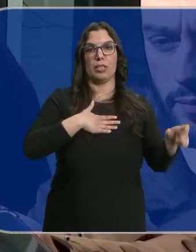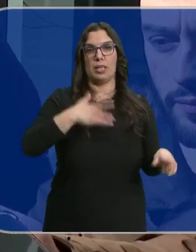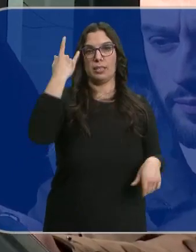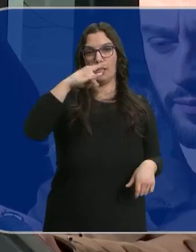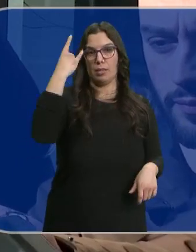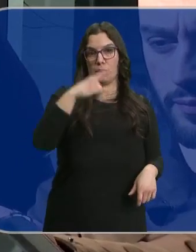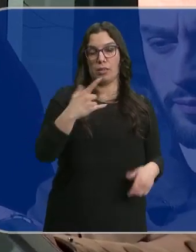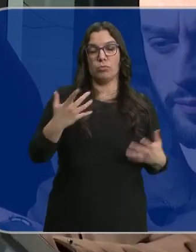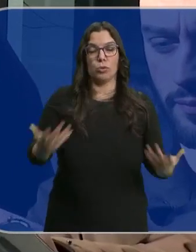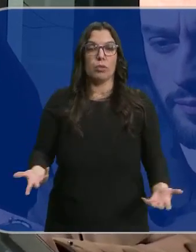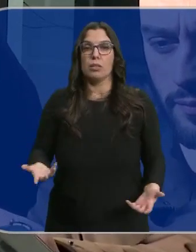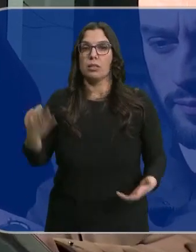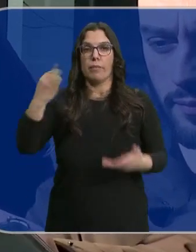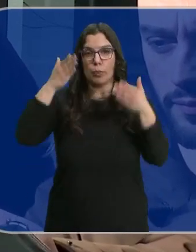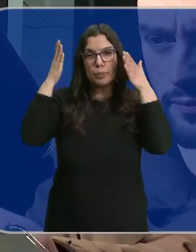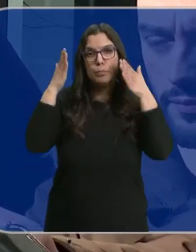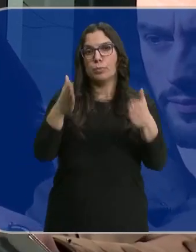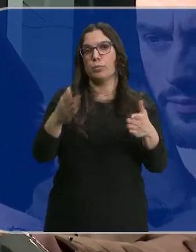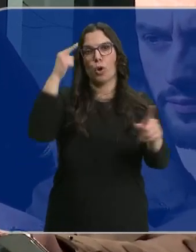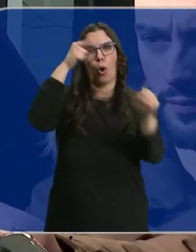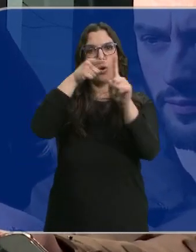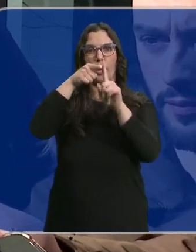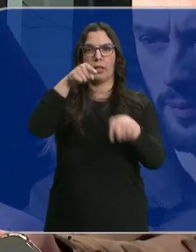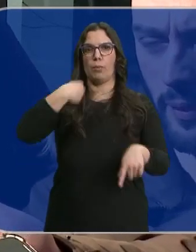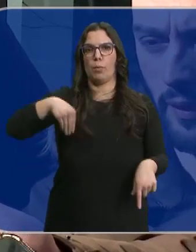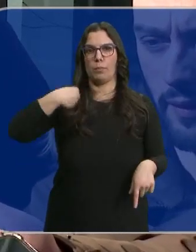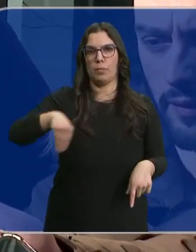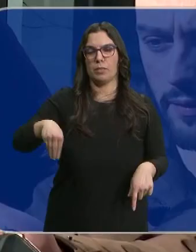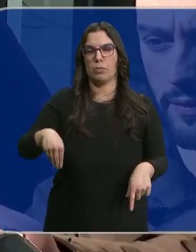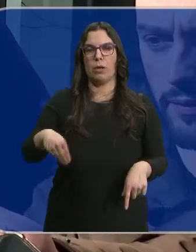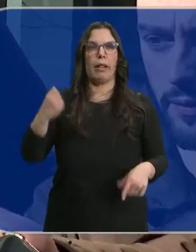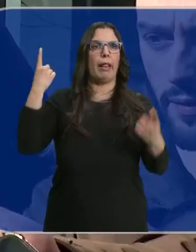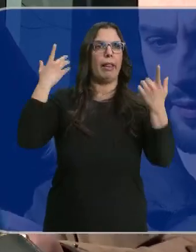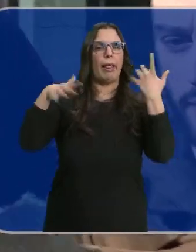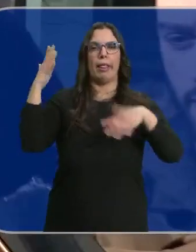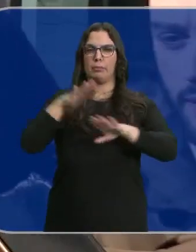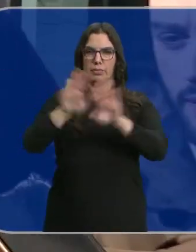y por lo tanto hay que centrarse en esos objetivos y dejarnos de Monsergas.